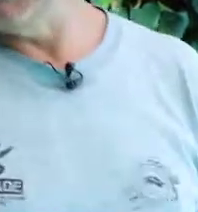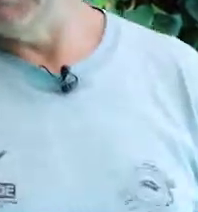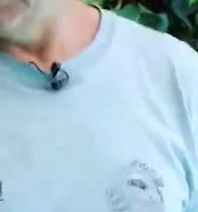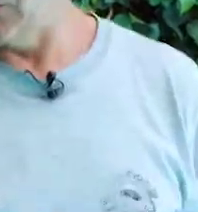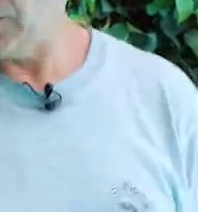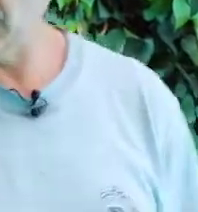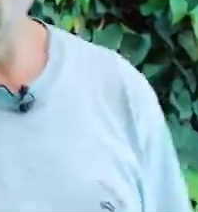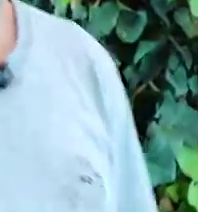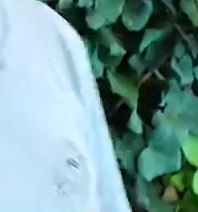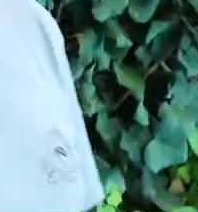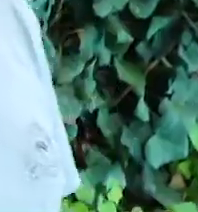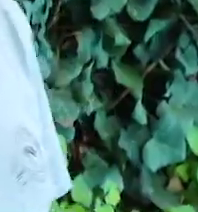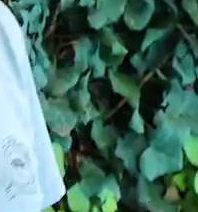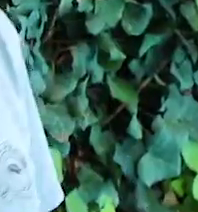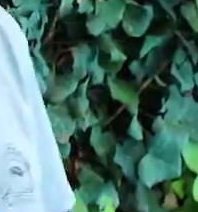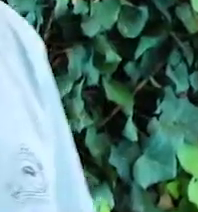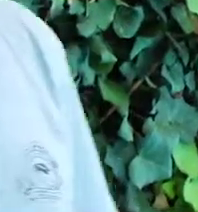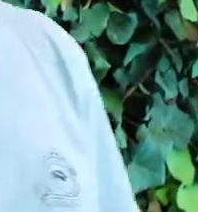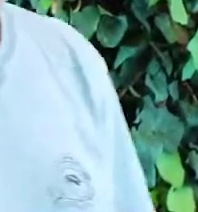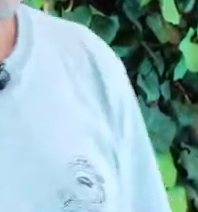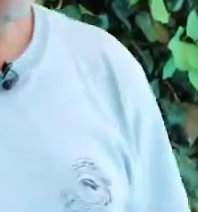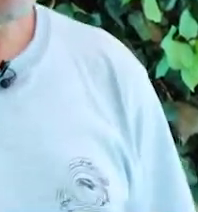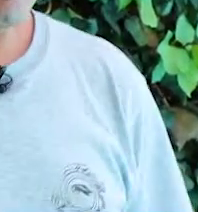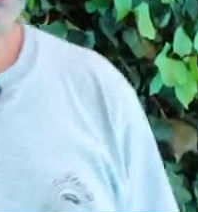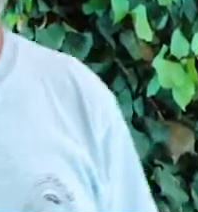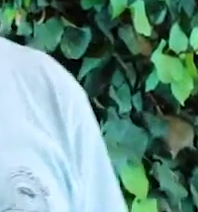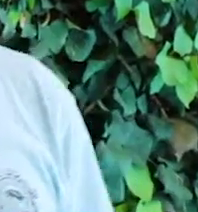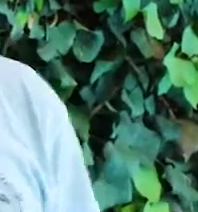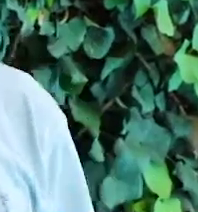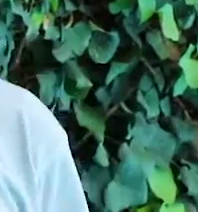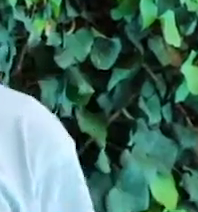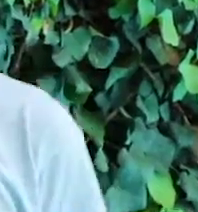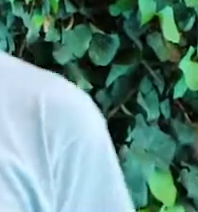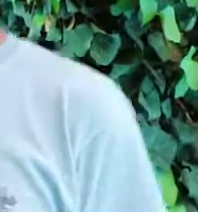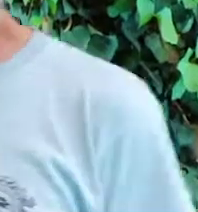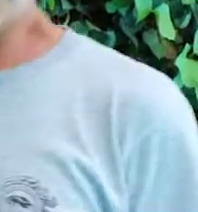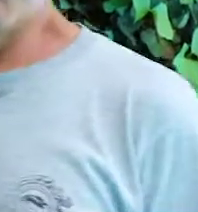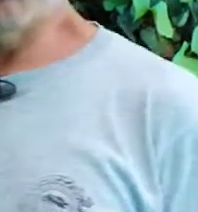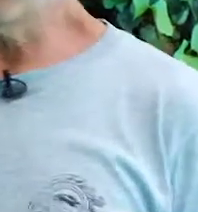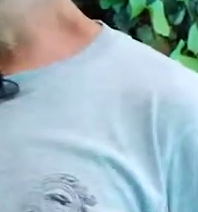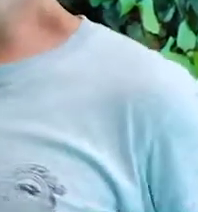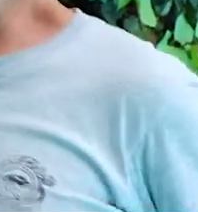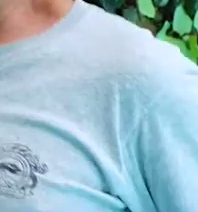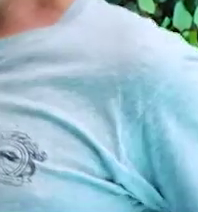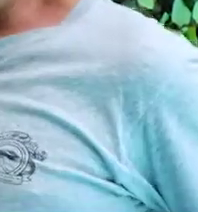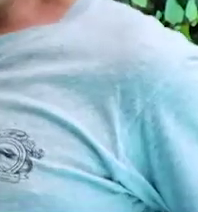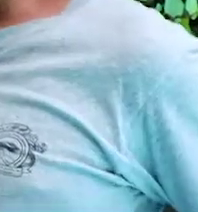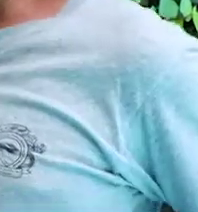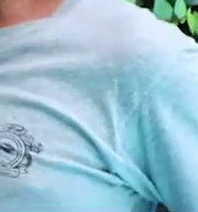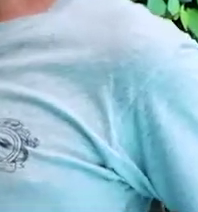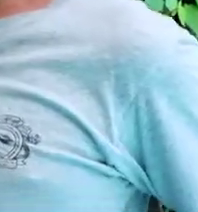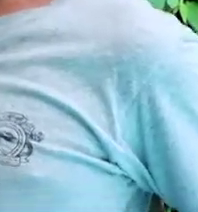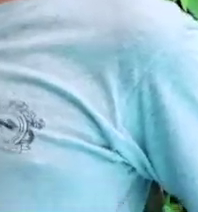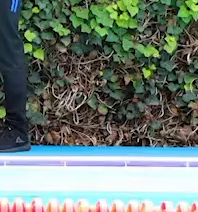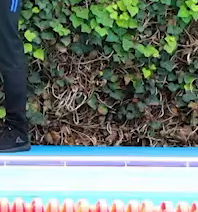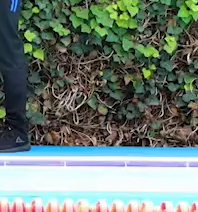vamos a hacer Yair? Nos vamos a acostar Y nos vamos a poner Boca arriba Poniendo los codos